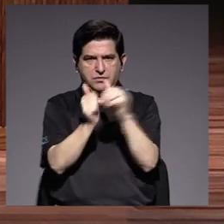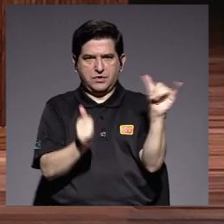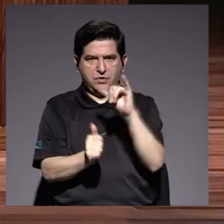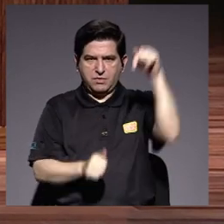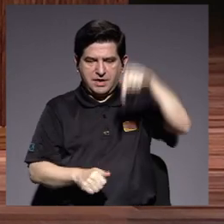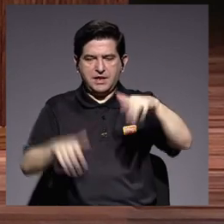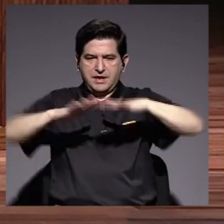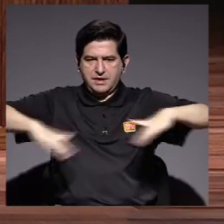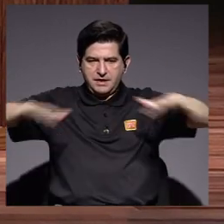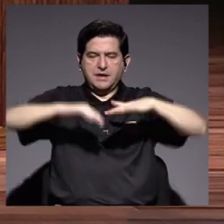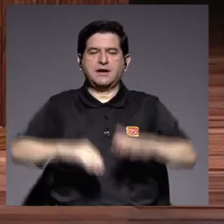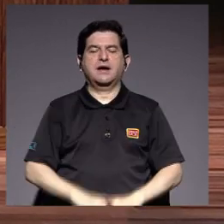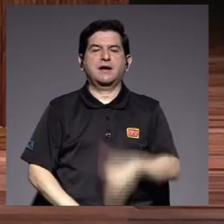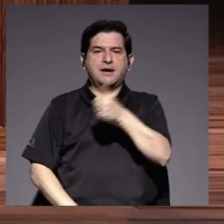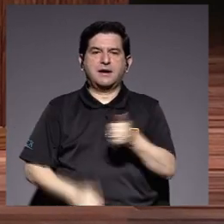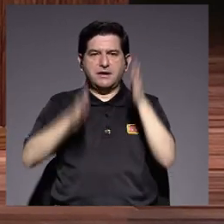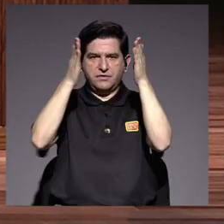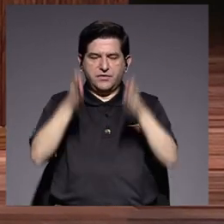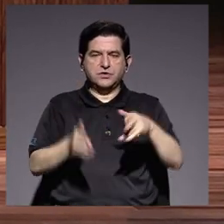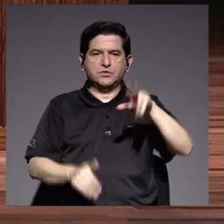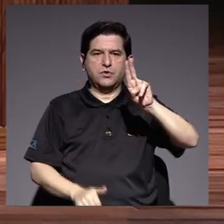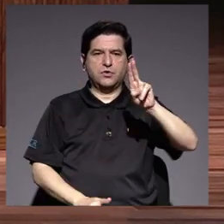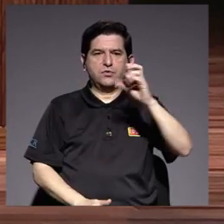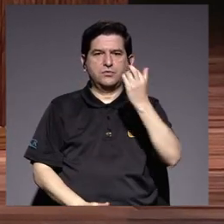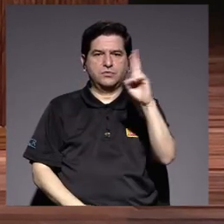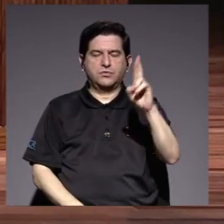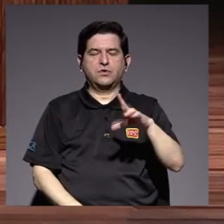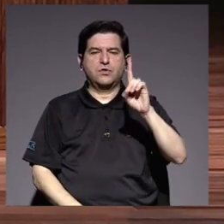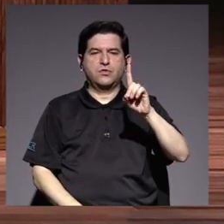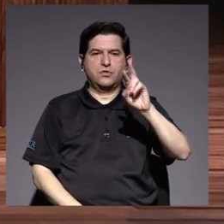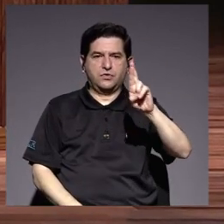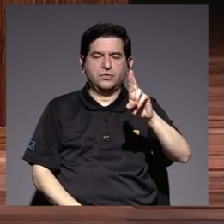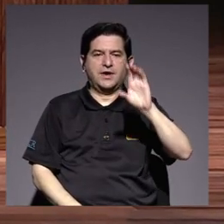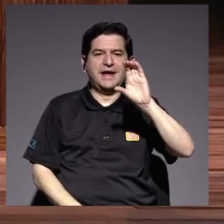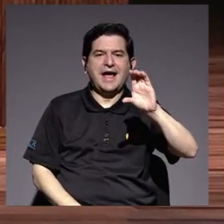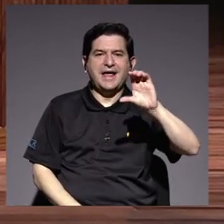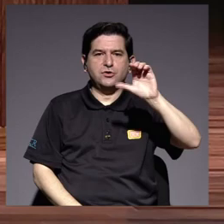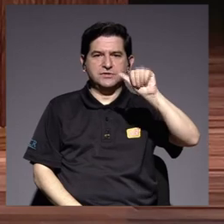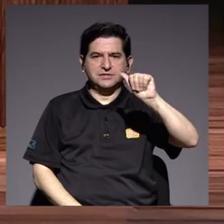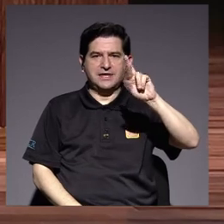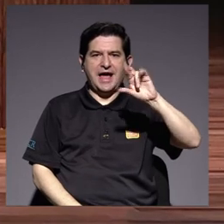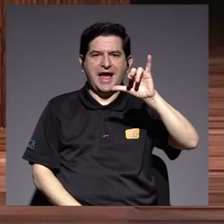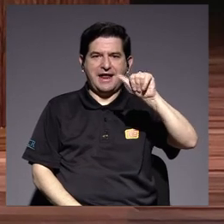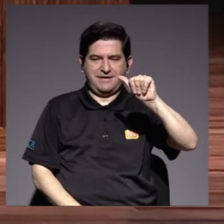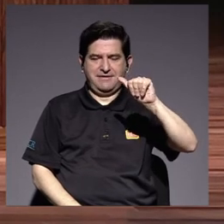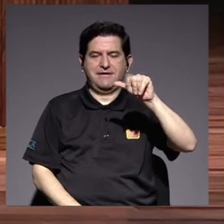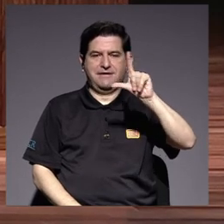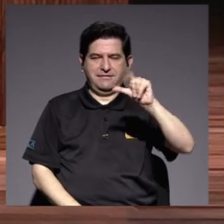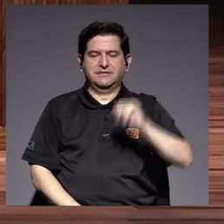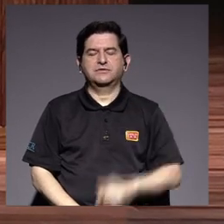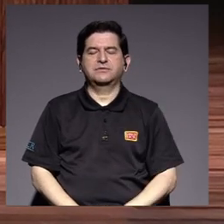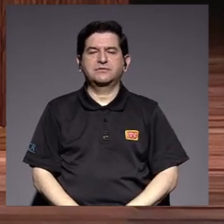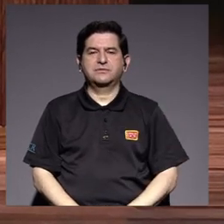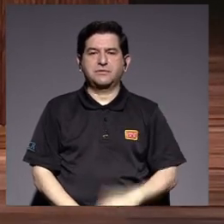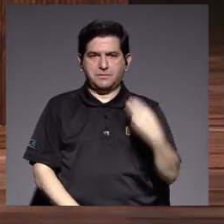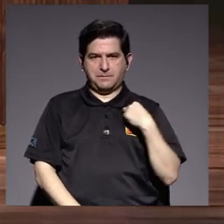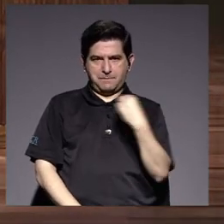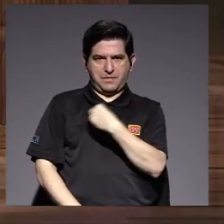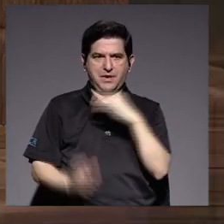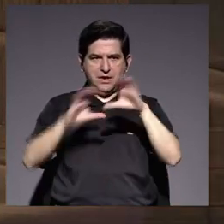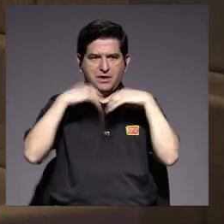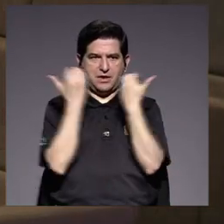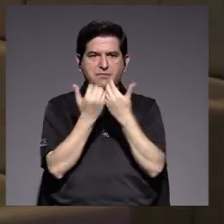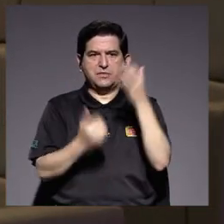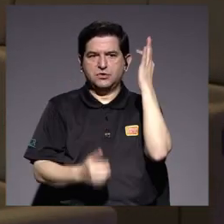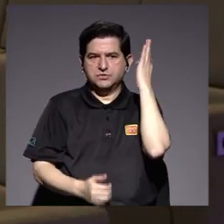aquí en el escenario el señor rector de la Universidad de Costa Rica, el doctor Carlos Araya Leandro. Integran el Consejo Universitario también